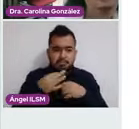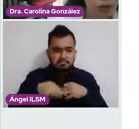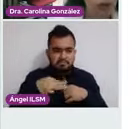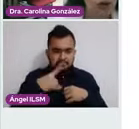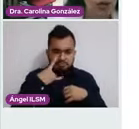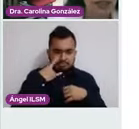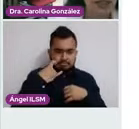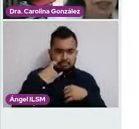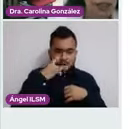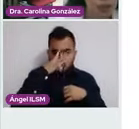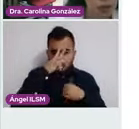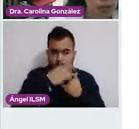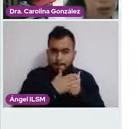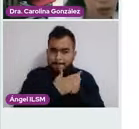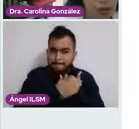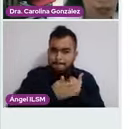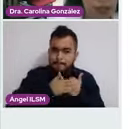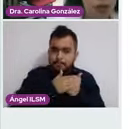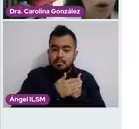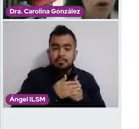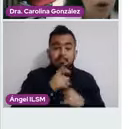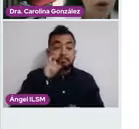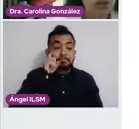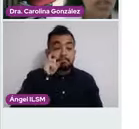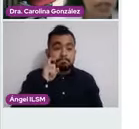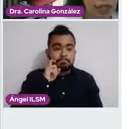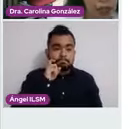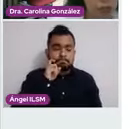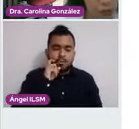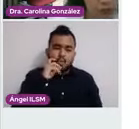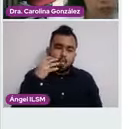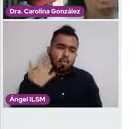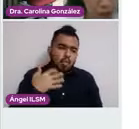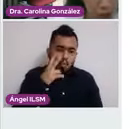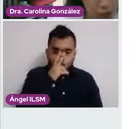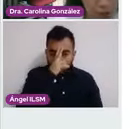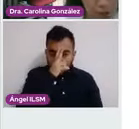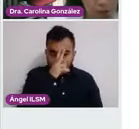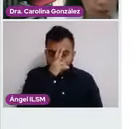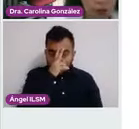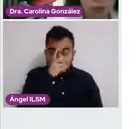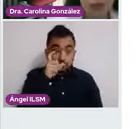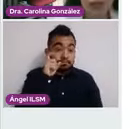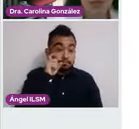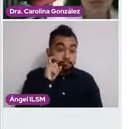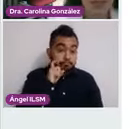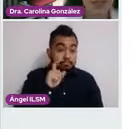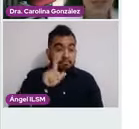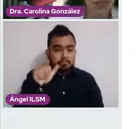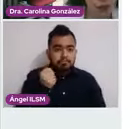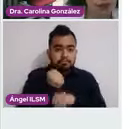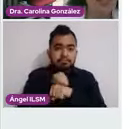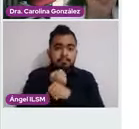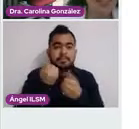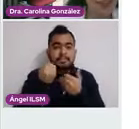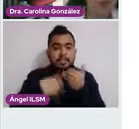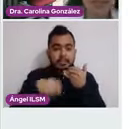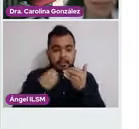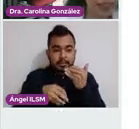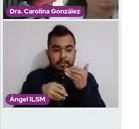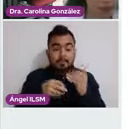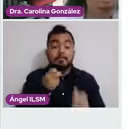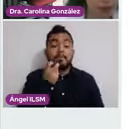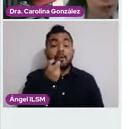pélvico, dolor al tener relaciones sexuales o sangrado después de las relaciones. Entonces, estos van a ser